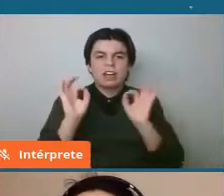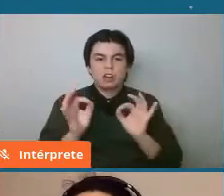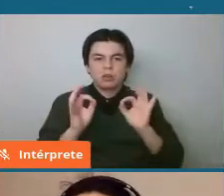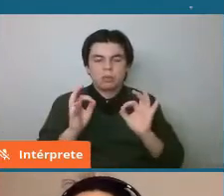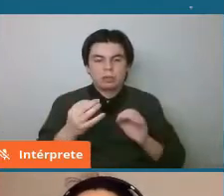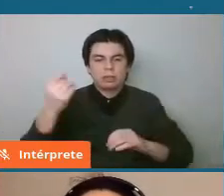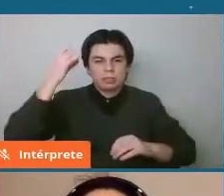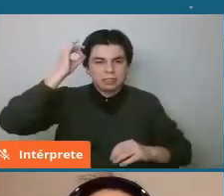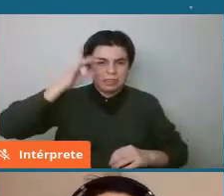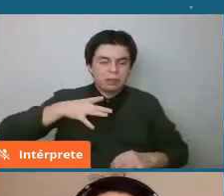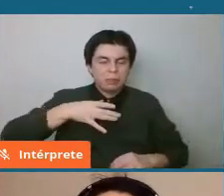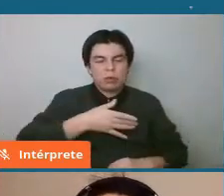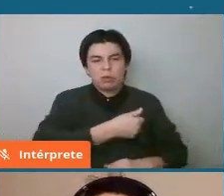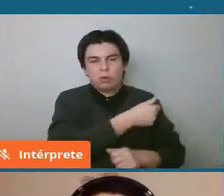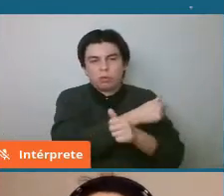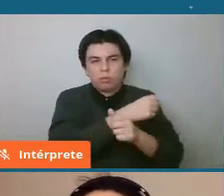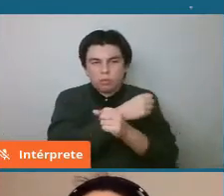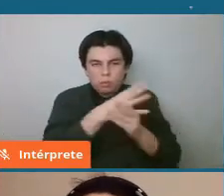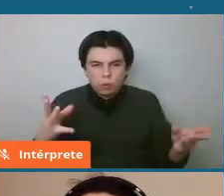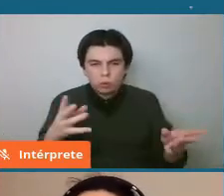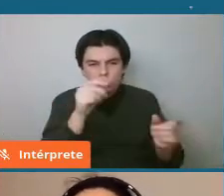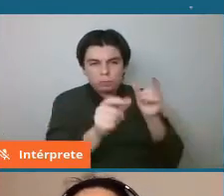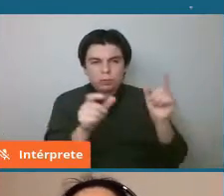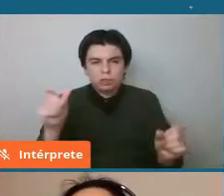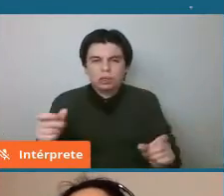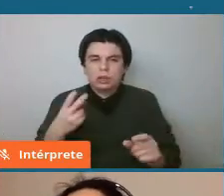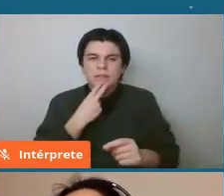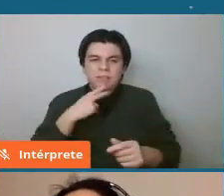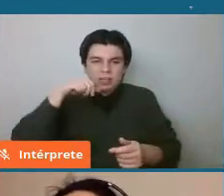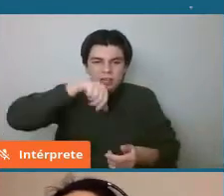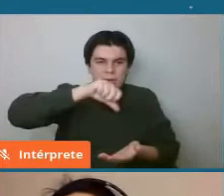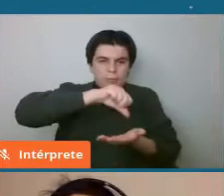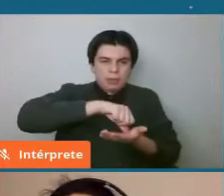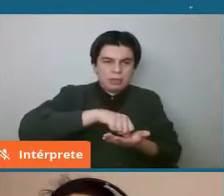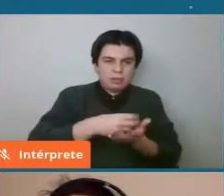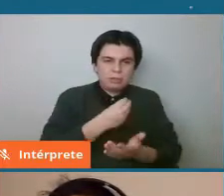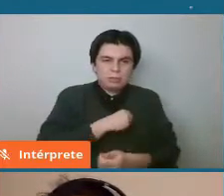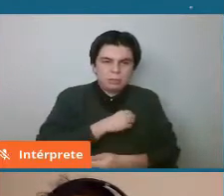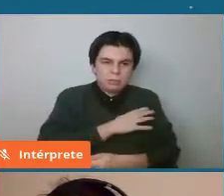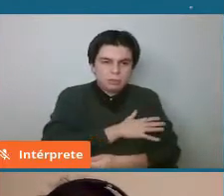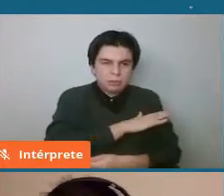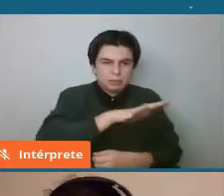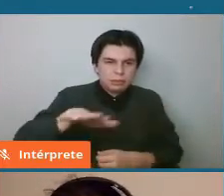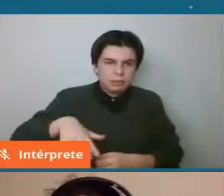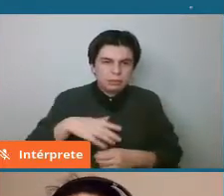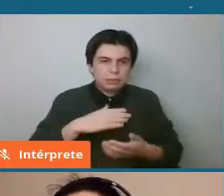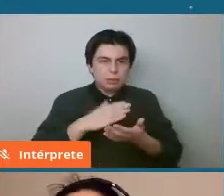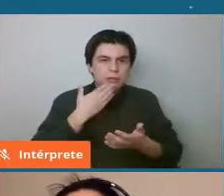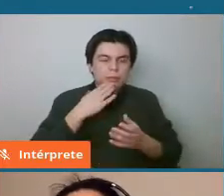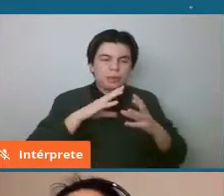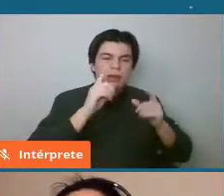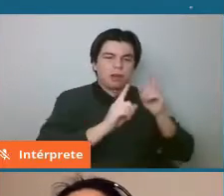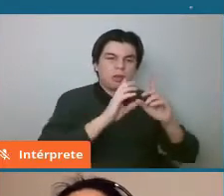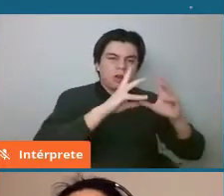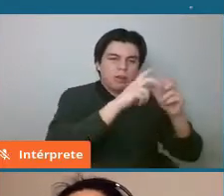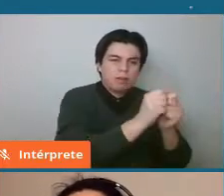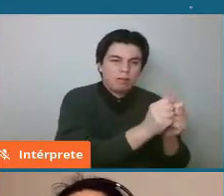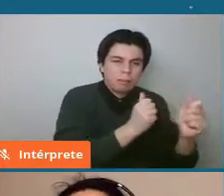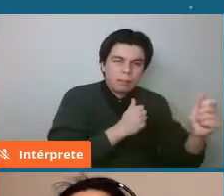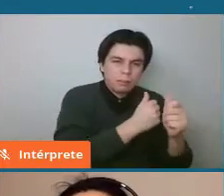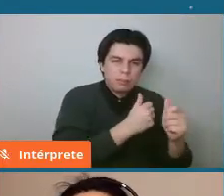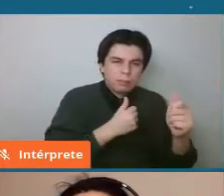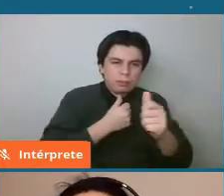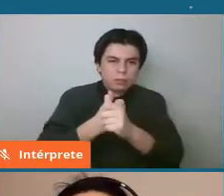que muchos compatriotas están pasándola mal, ya dentro de los mismos círculos más cercanos está pasando. Así que